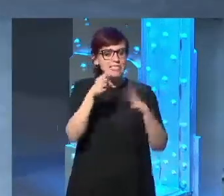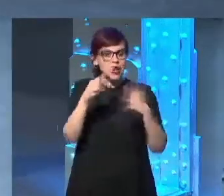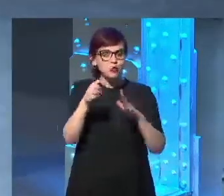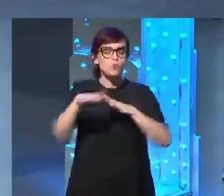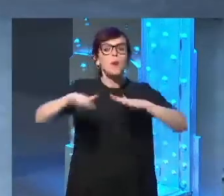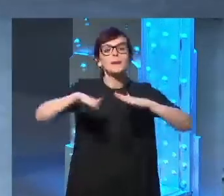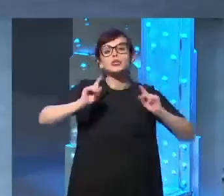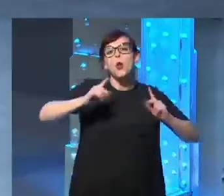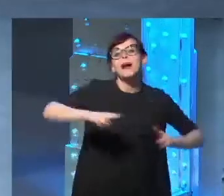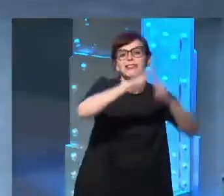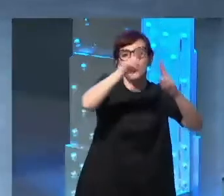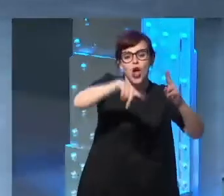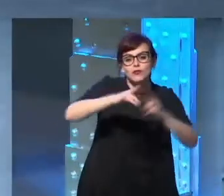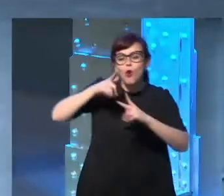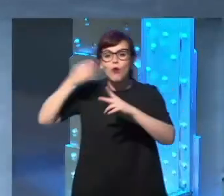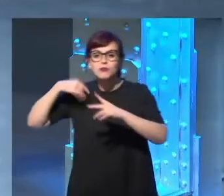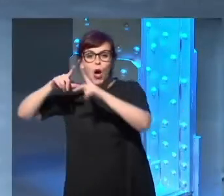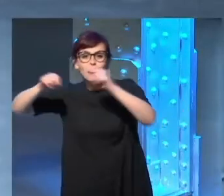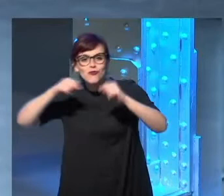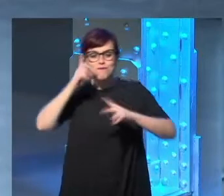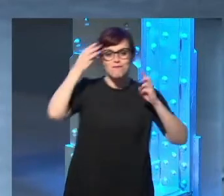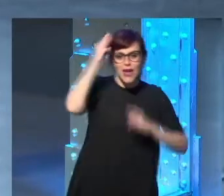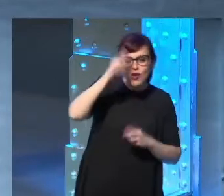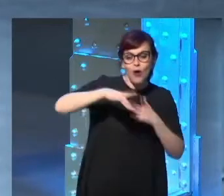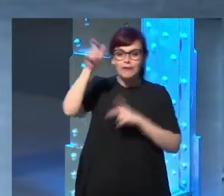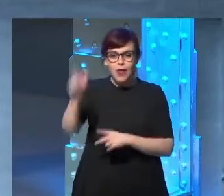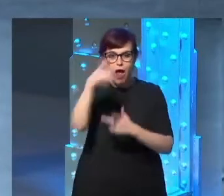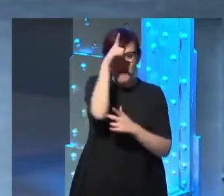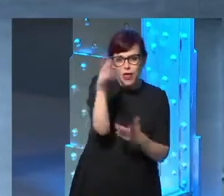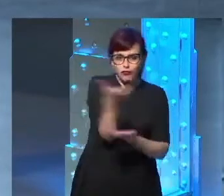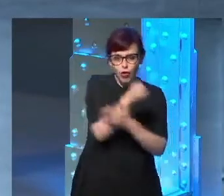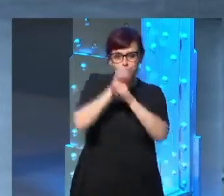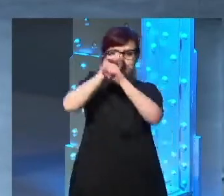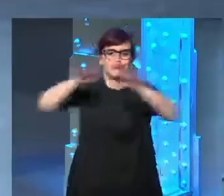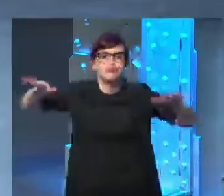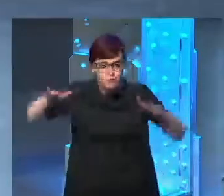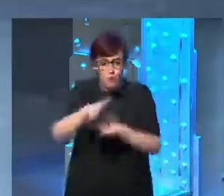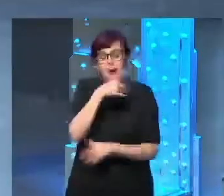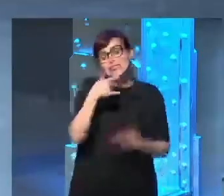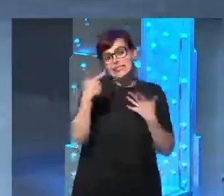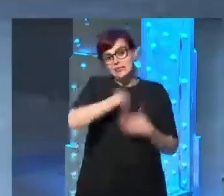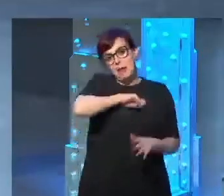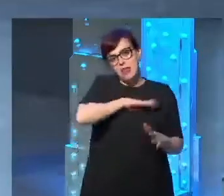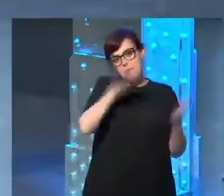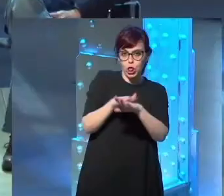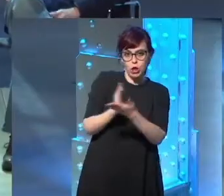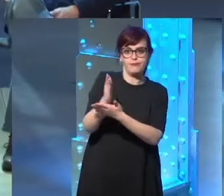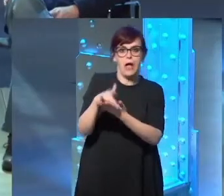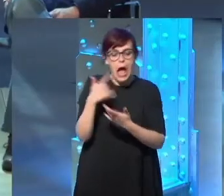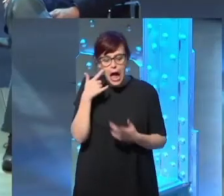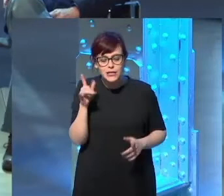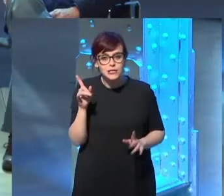en París y sucede en Japón y sucede en México y sucede en Italia, en Alemania, en menor medida en España. Y eso es por la televisión.